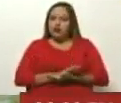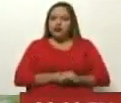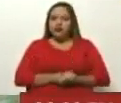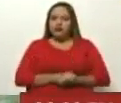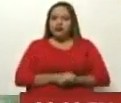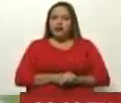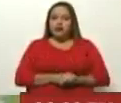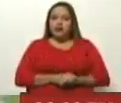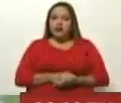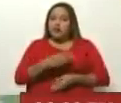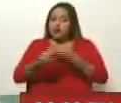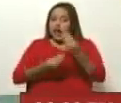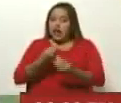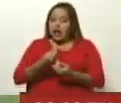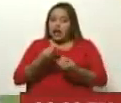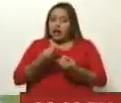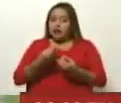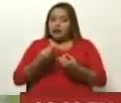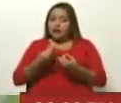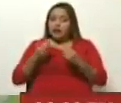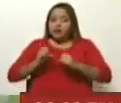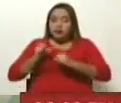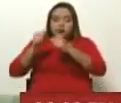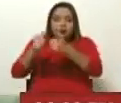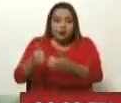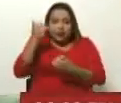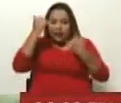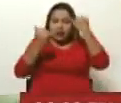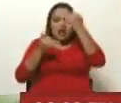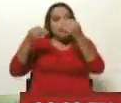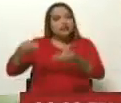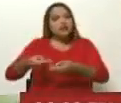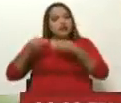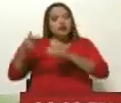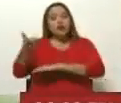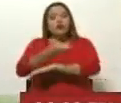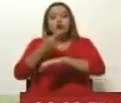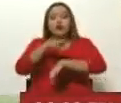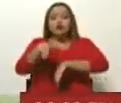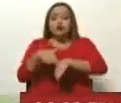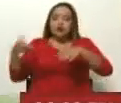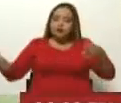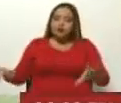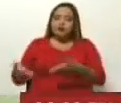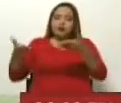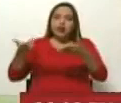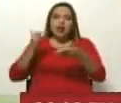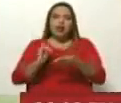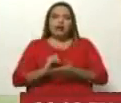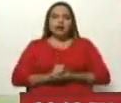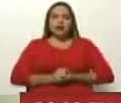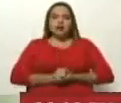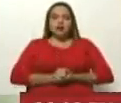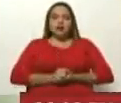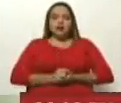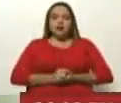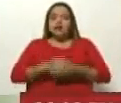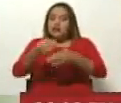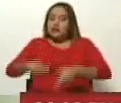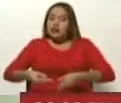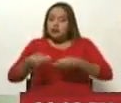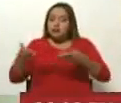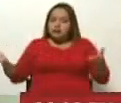sea esa iniciativa que siempre ha partido el gobierno nacional la que se imponga dentro de una agenda que lamentablemente ha estado, pues,